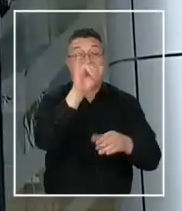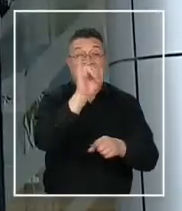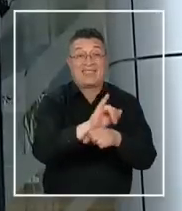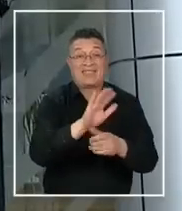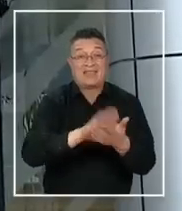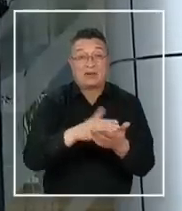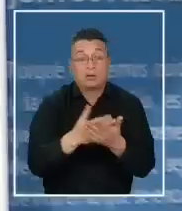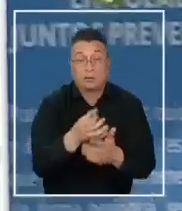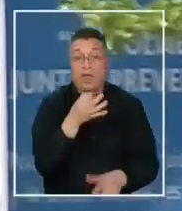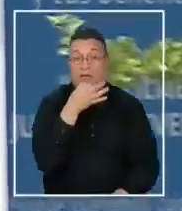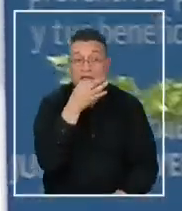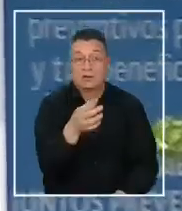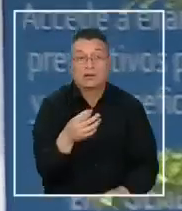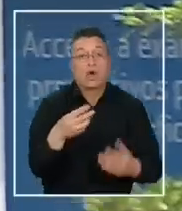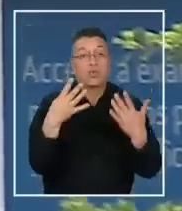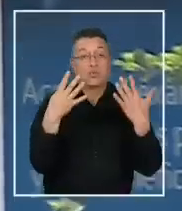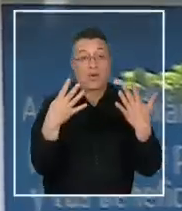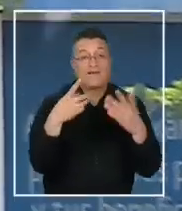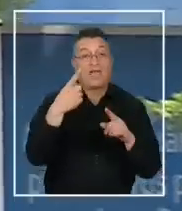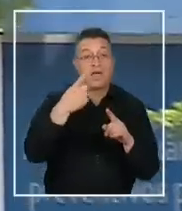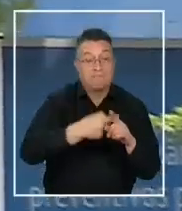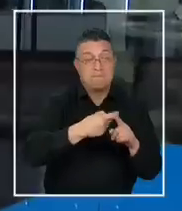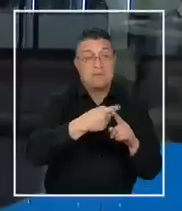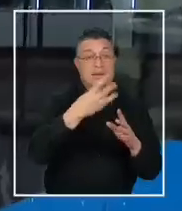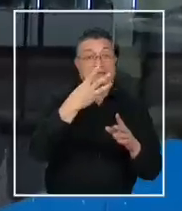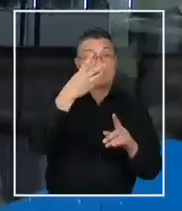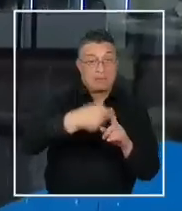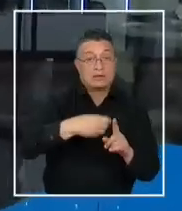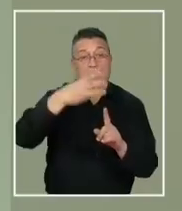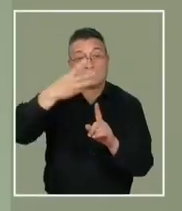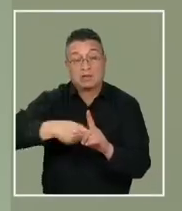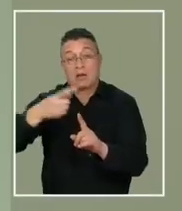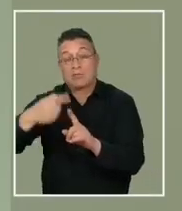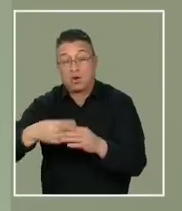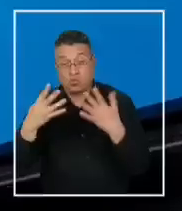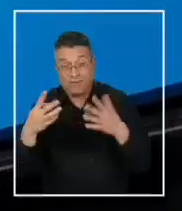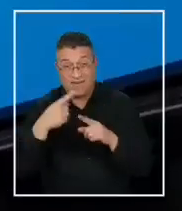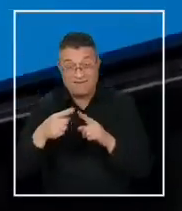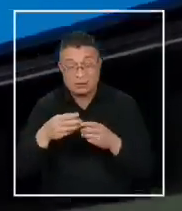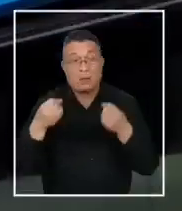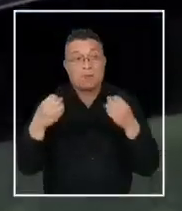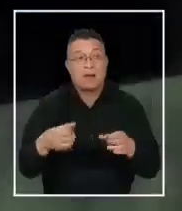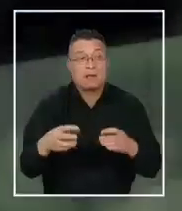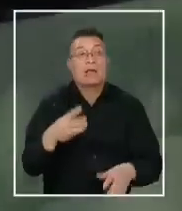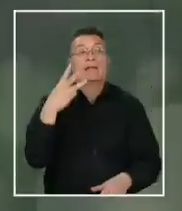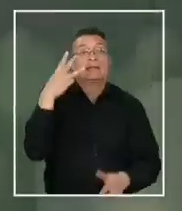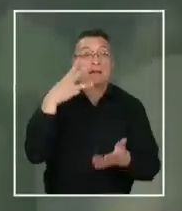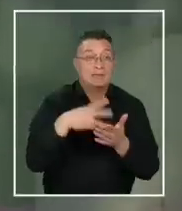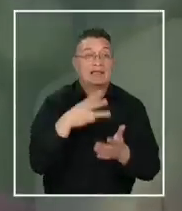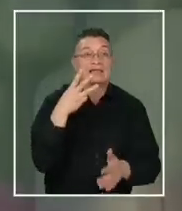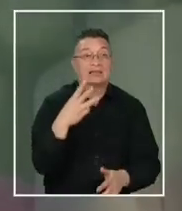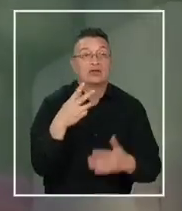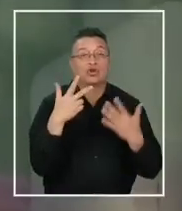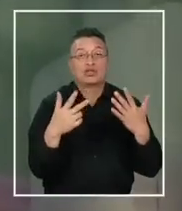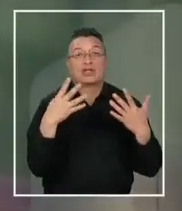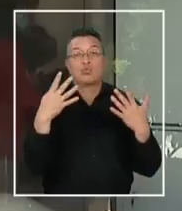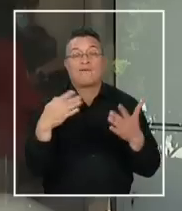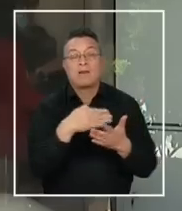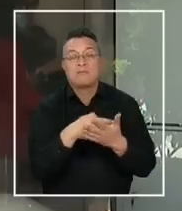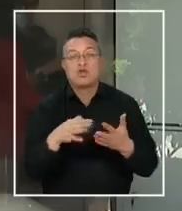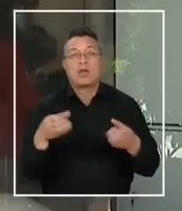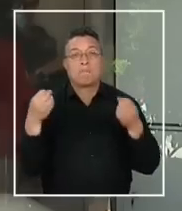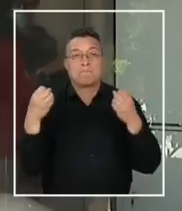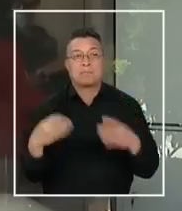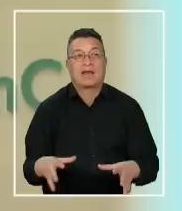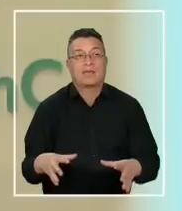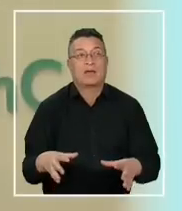deportó un noveno trimestre consecutivo de pérdidas para las ISAPES, esta vez por 3.389 millones de pesos.